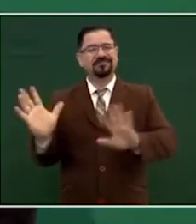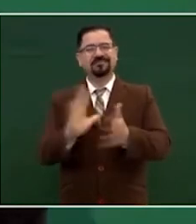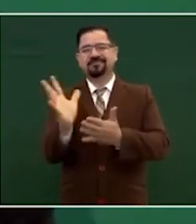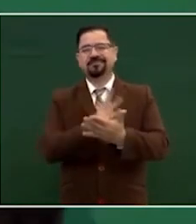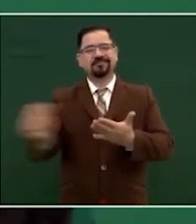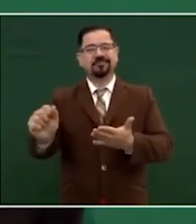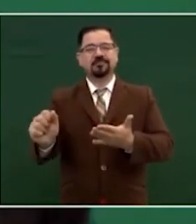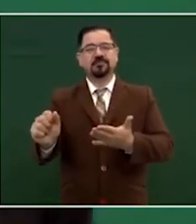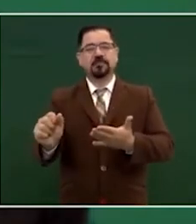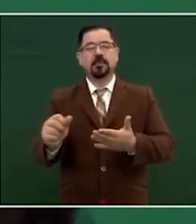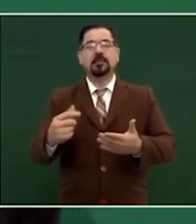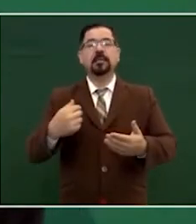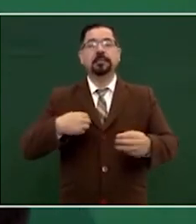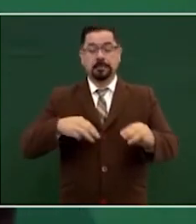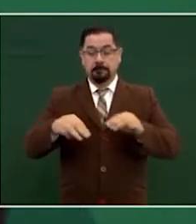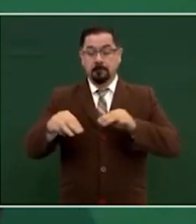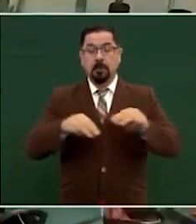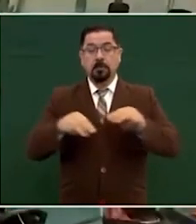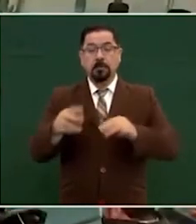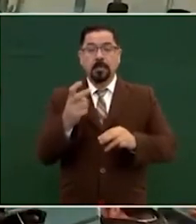movimiento hay que defenderlo